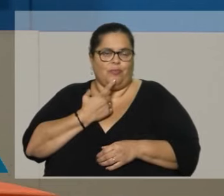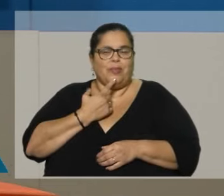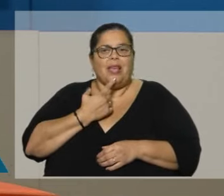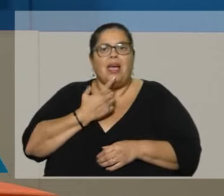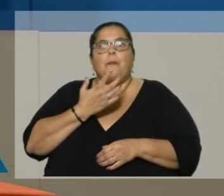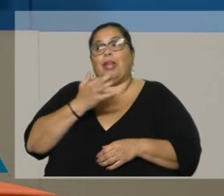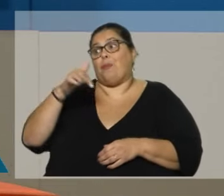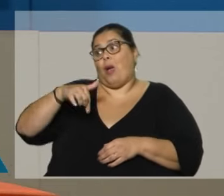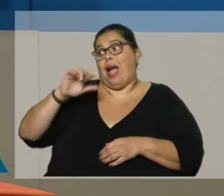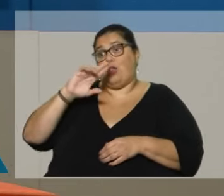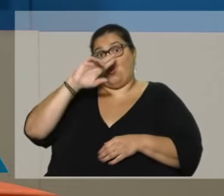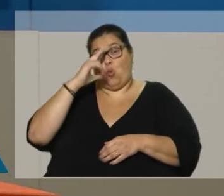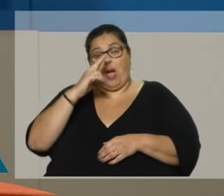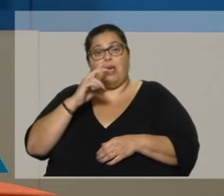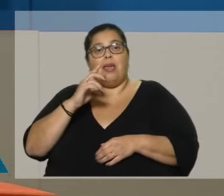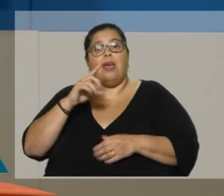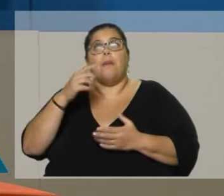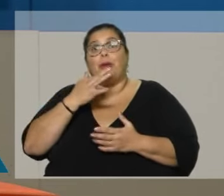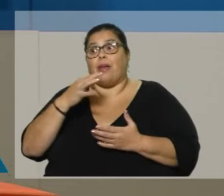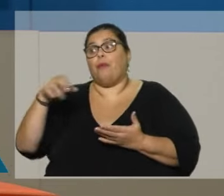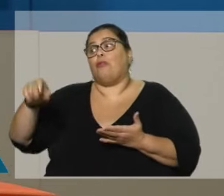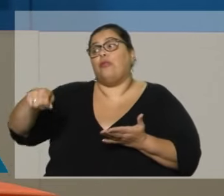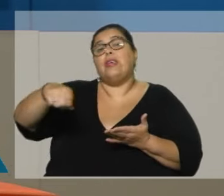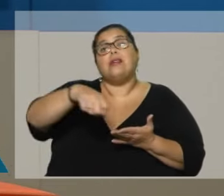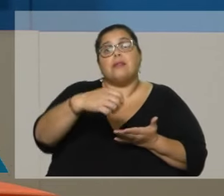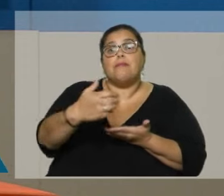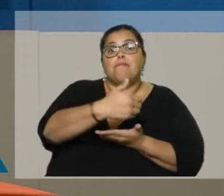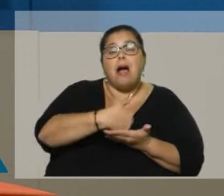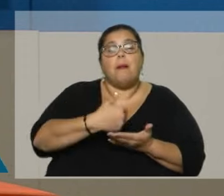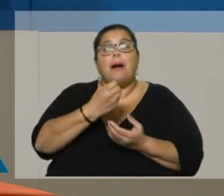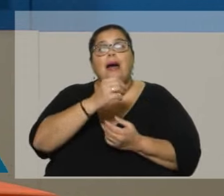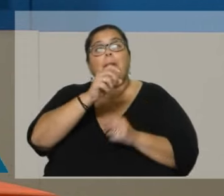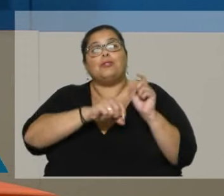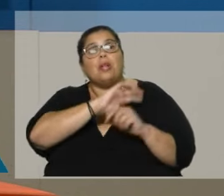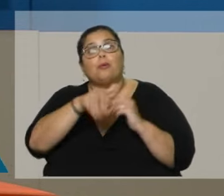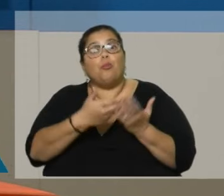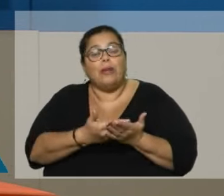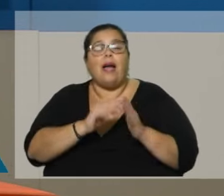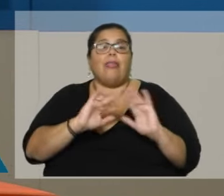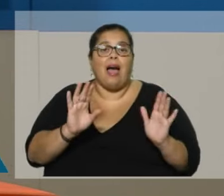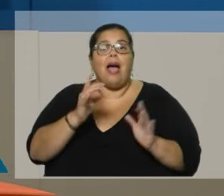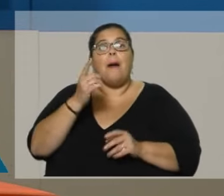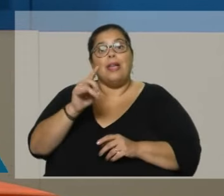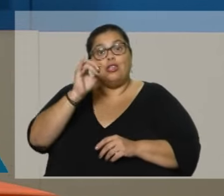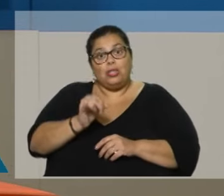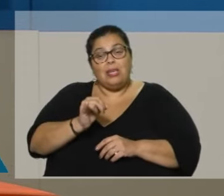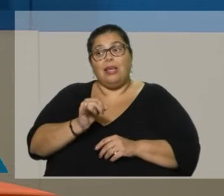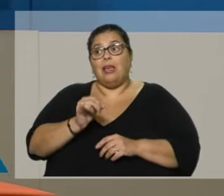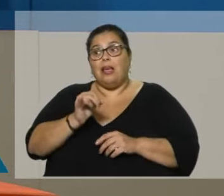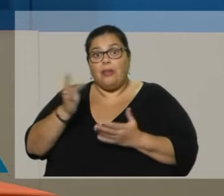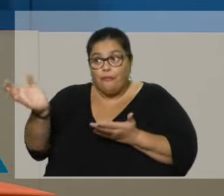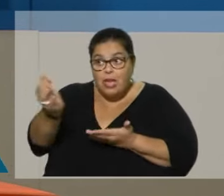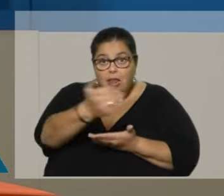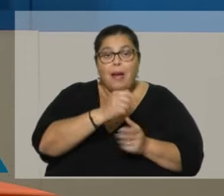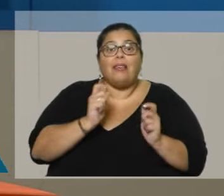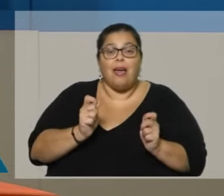funcionamiento, que es juntar firmas para que los ciudadanos propongan una ley. Y cuando se ha hecho, sido a instancias o de los sindicatos o de los